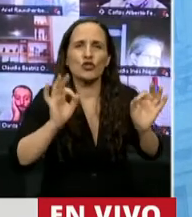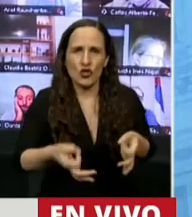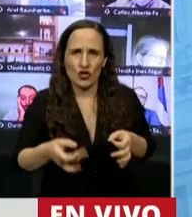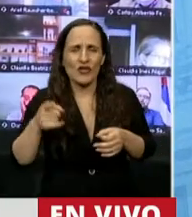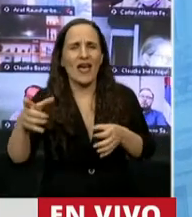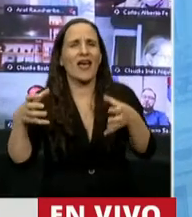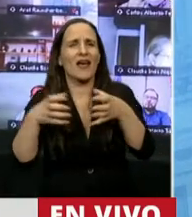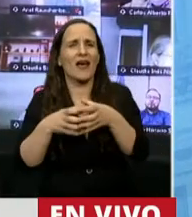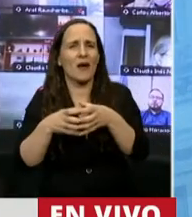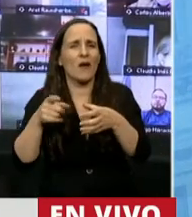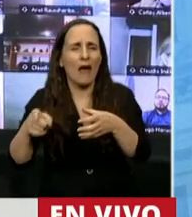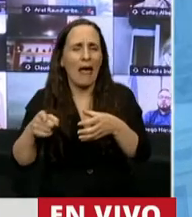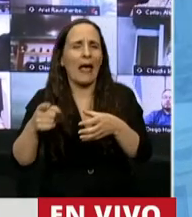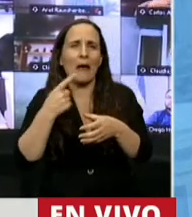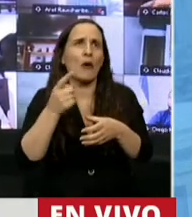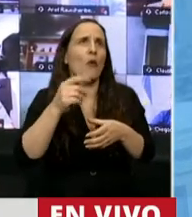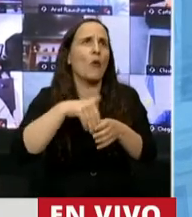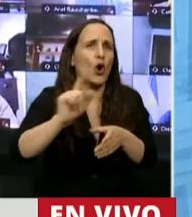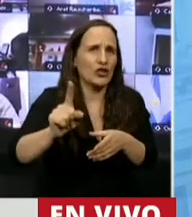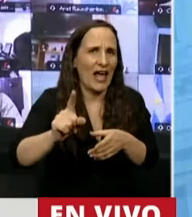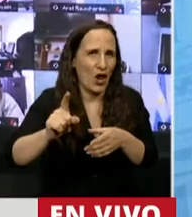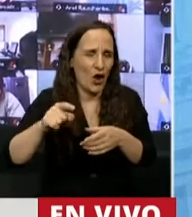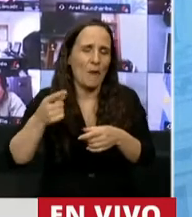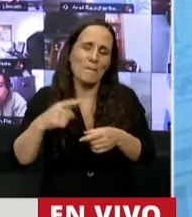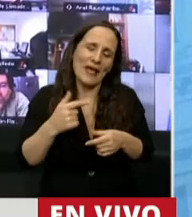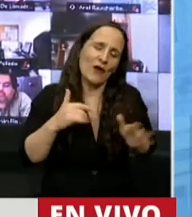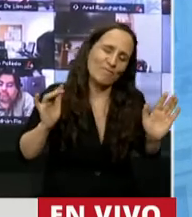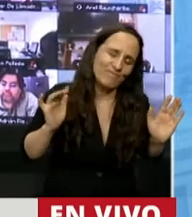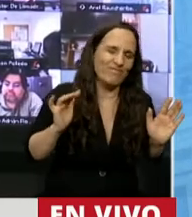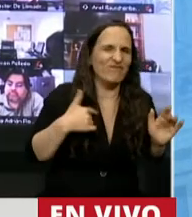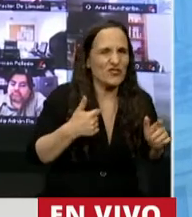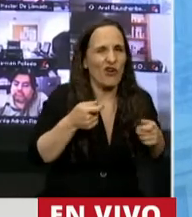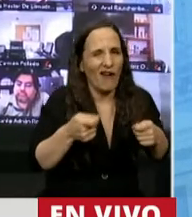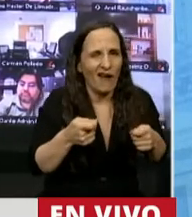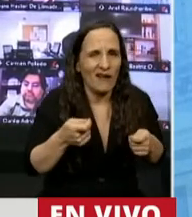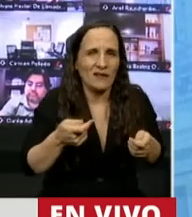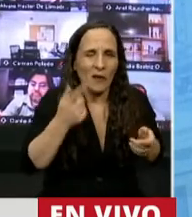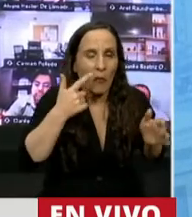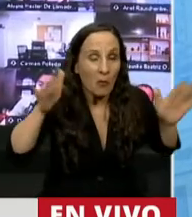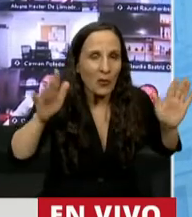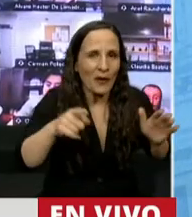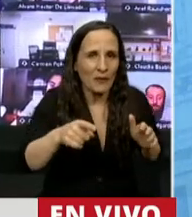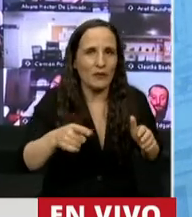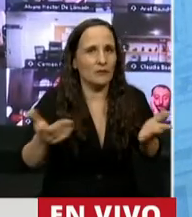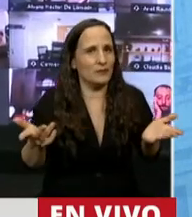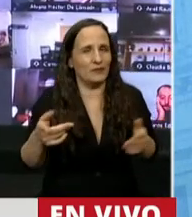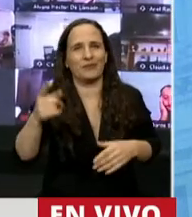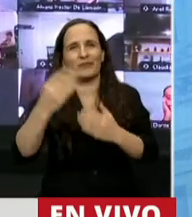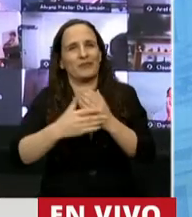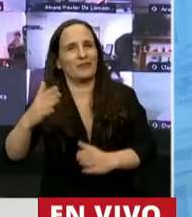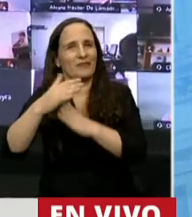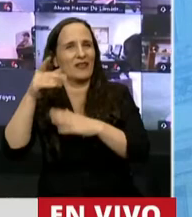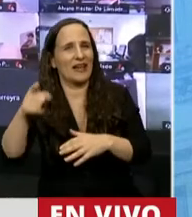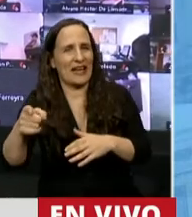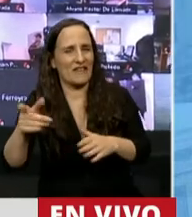a acompañar, pero quiero insistir, porque sería ante la falta grave del jefe de gabinete, que entiendo incluso que